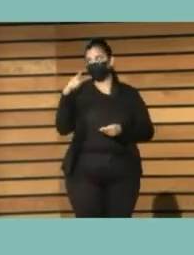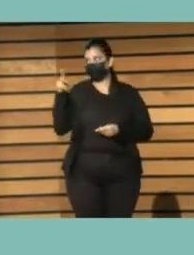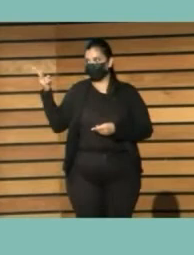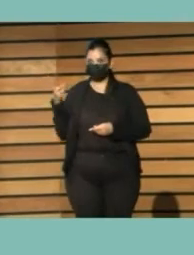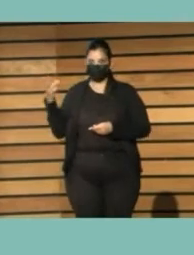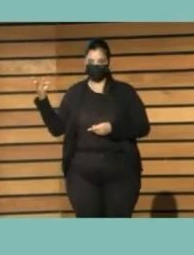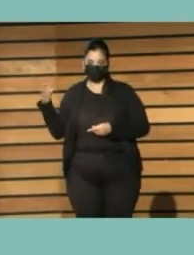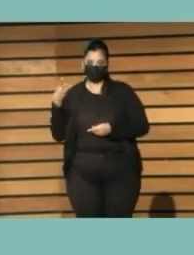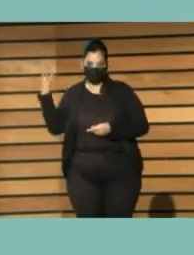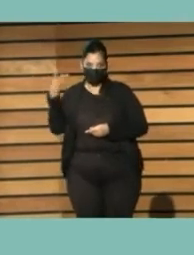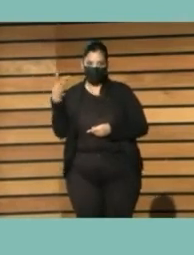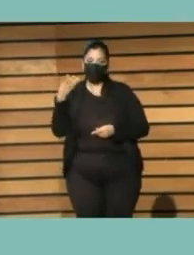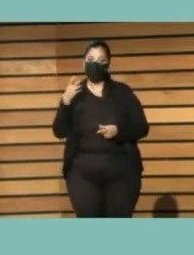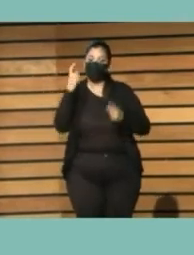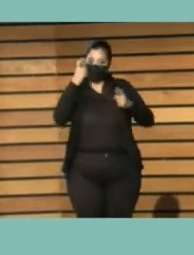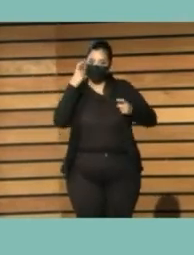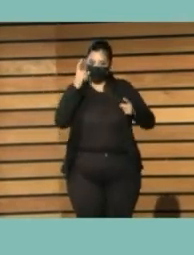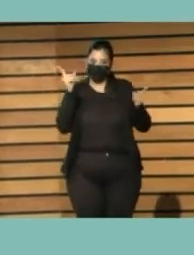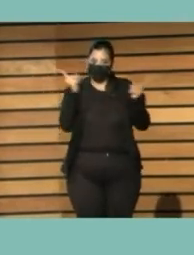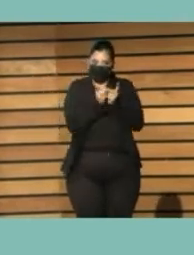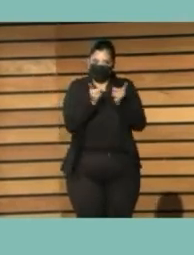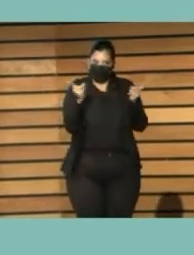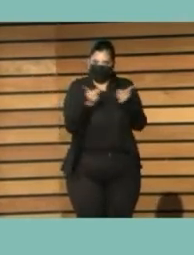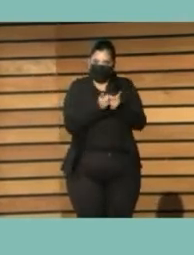dicho que van a ser muy, muy, muy estrictas.